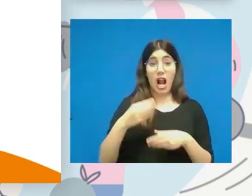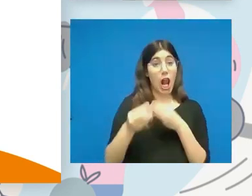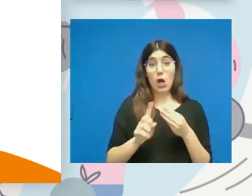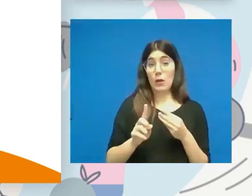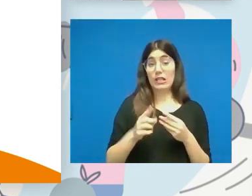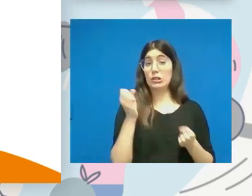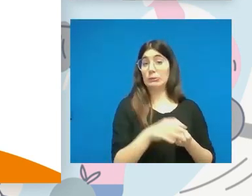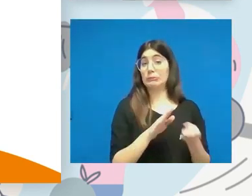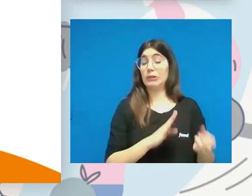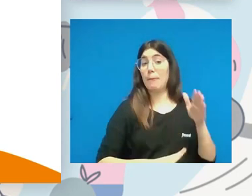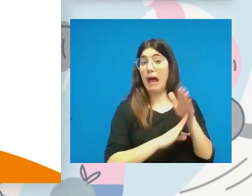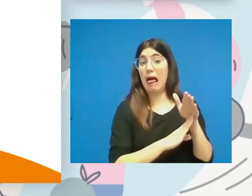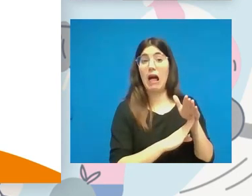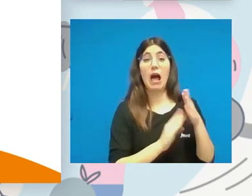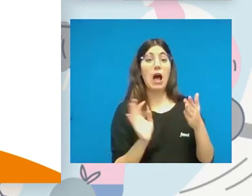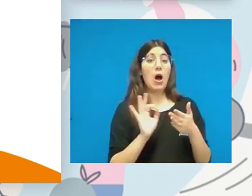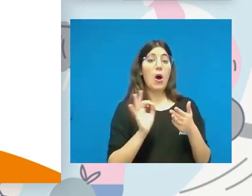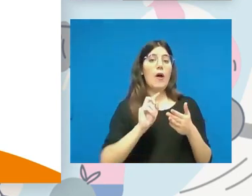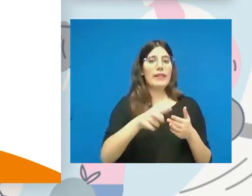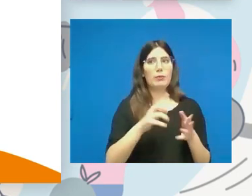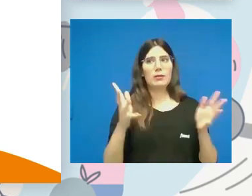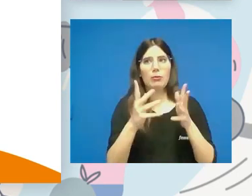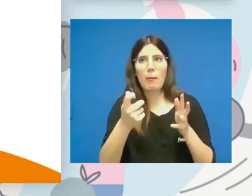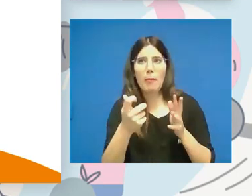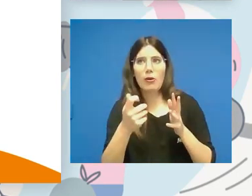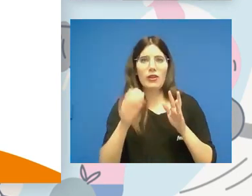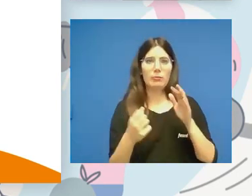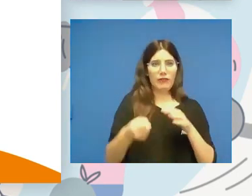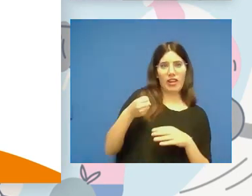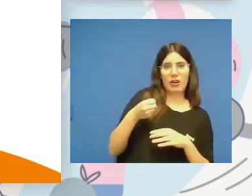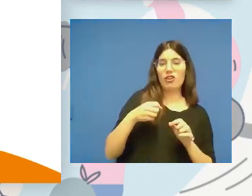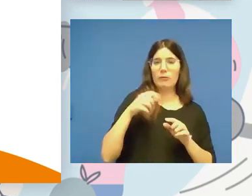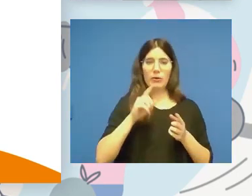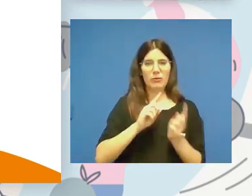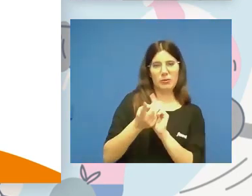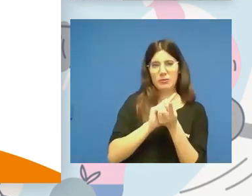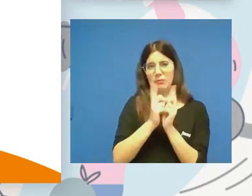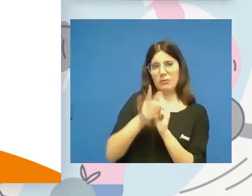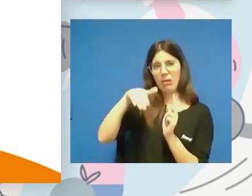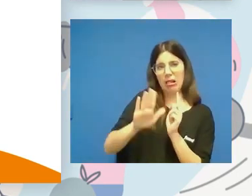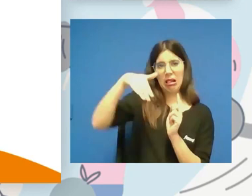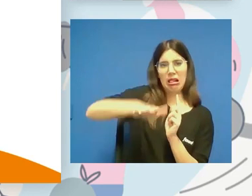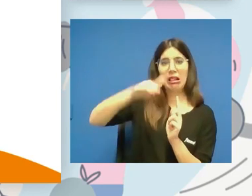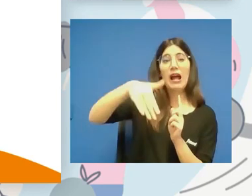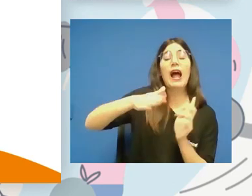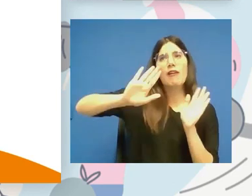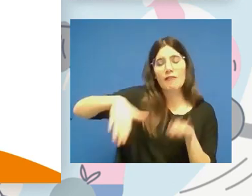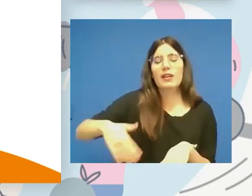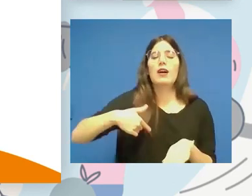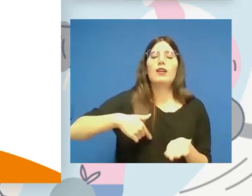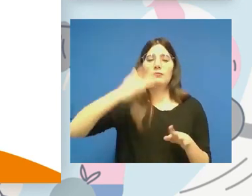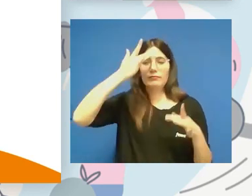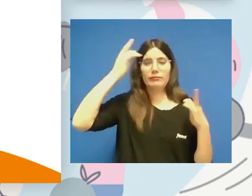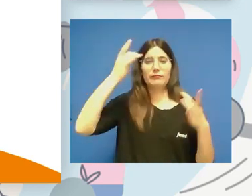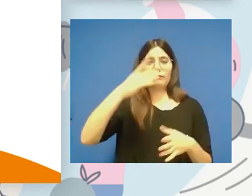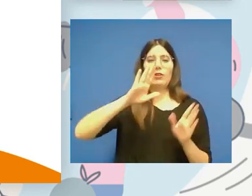parada, a veces metían un cajón, luego se le impulsaba, luego se le frenaba. Y bueno, hay que decir que con la última